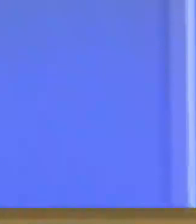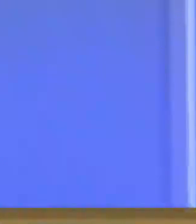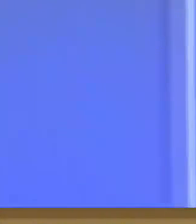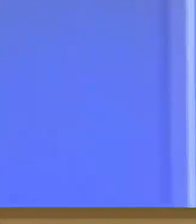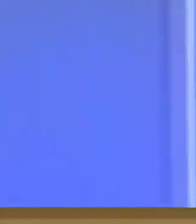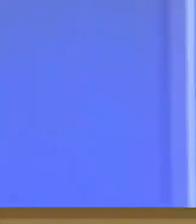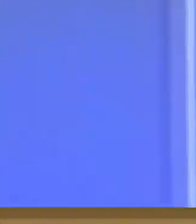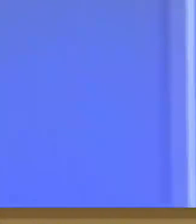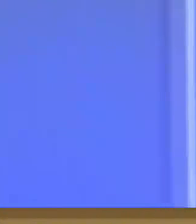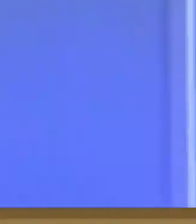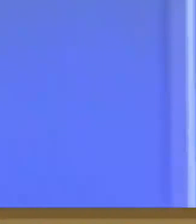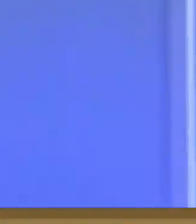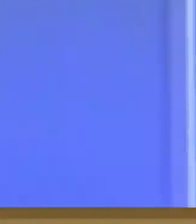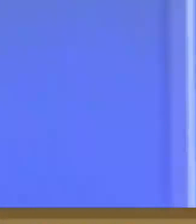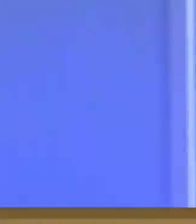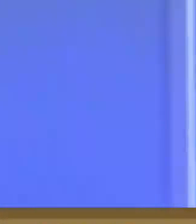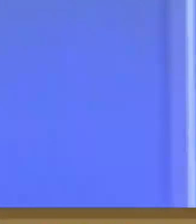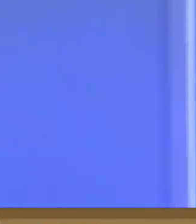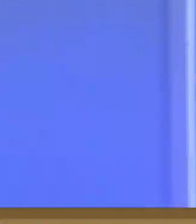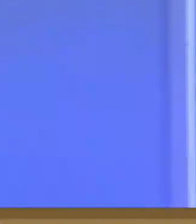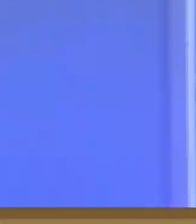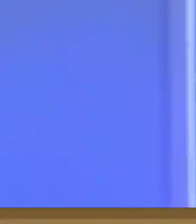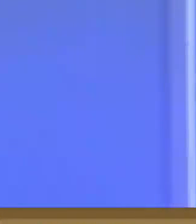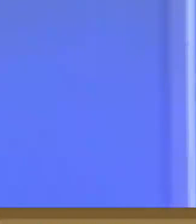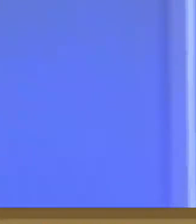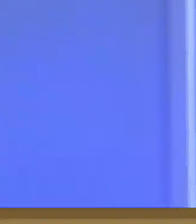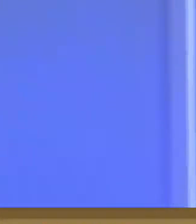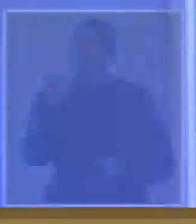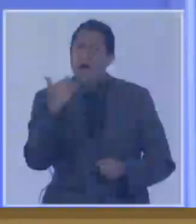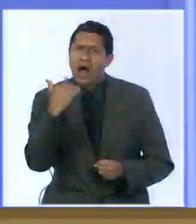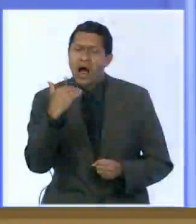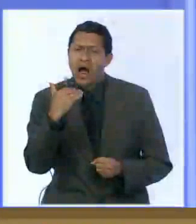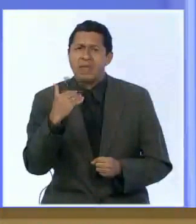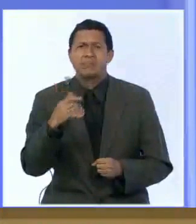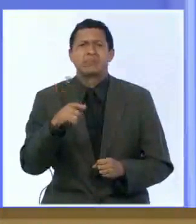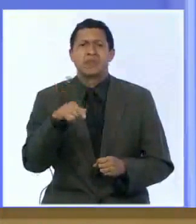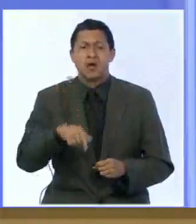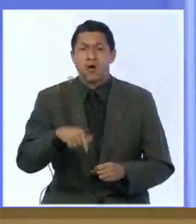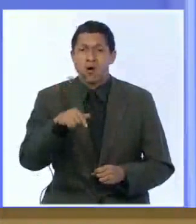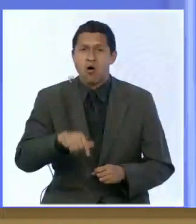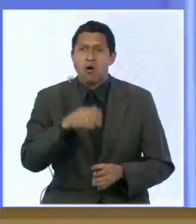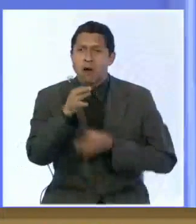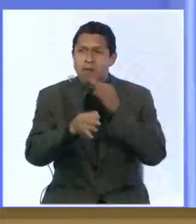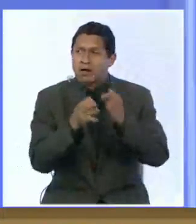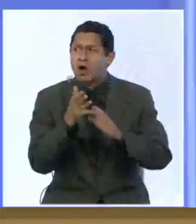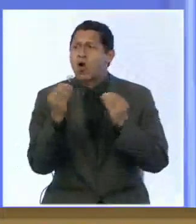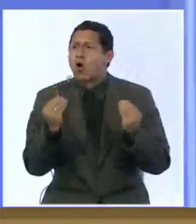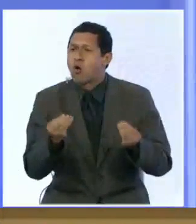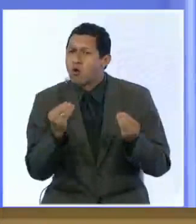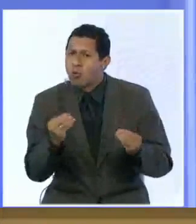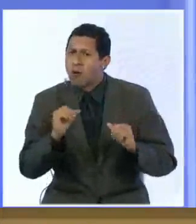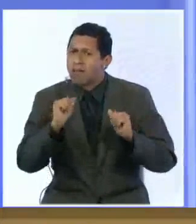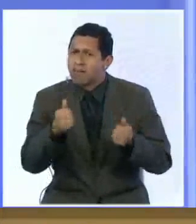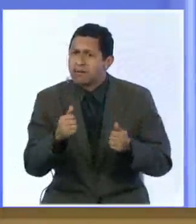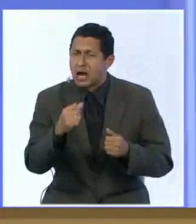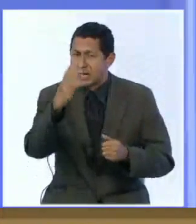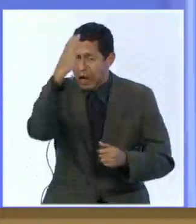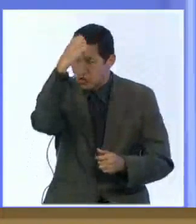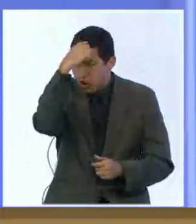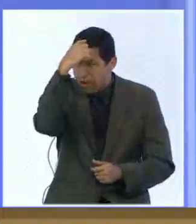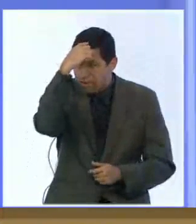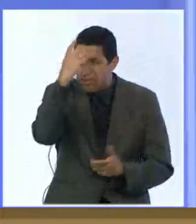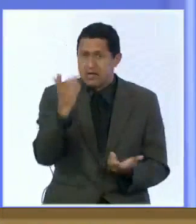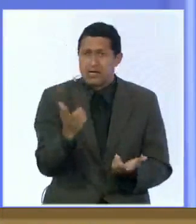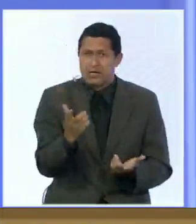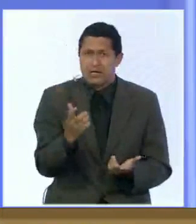Continuamos con más de noticias, Globovisión Salud y como les indicábamos en la parte anterior el día de hoy vamos a hablar de cómo activar la glándula